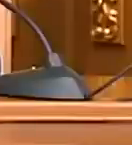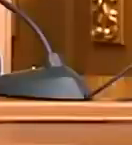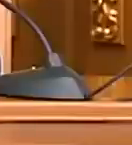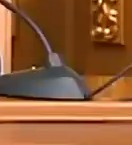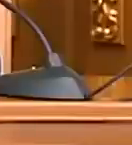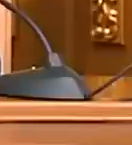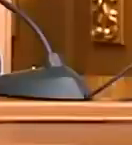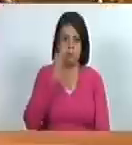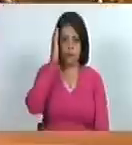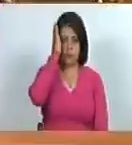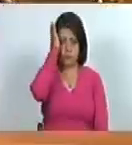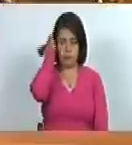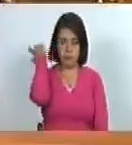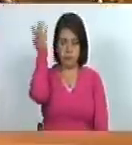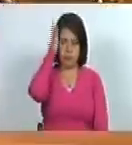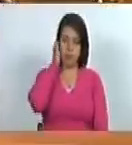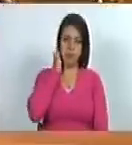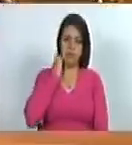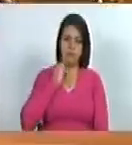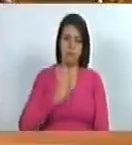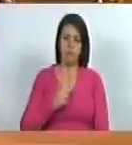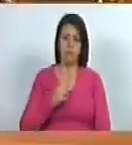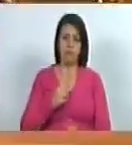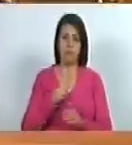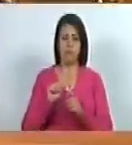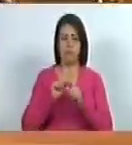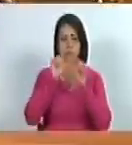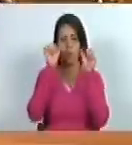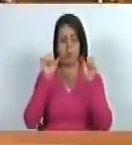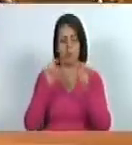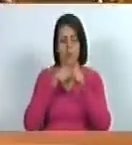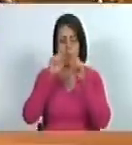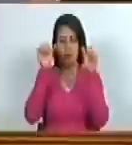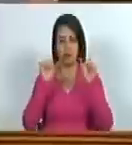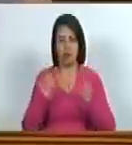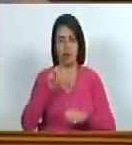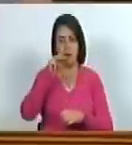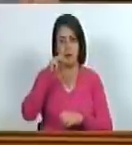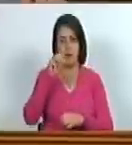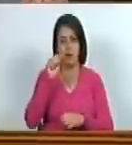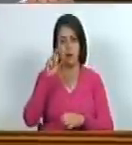artista plástico en honor al maestro Armando Reverón esto se va a no presidente